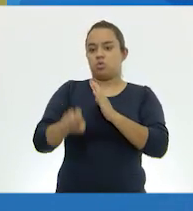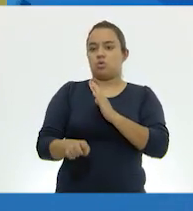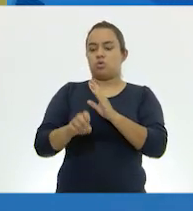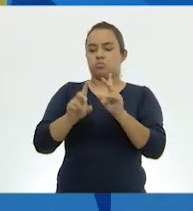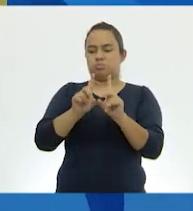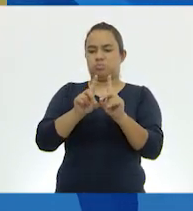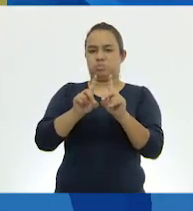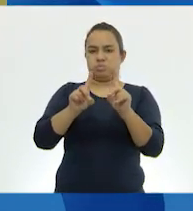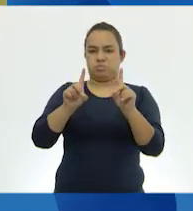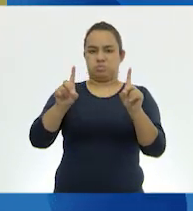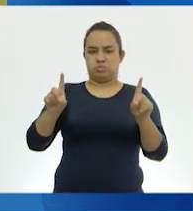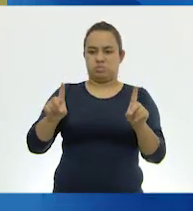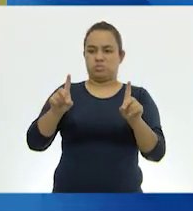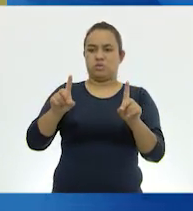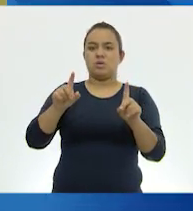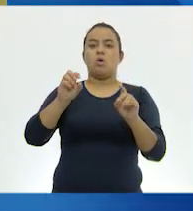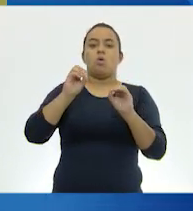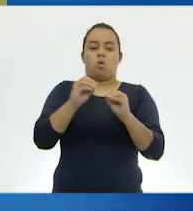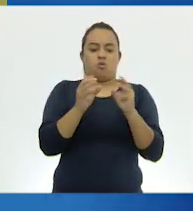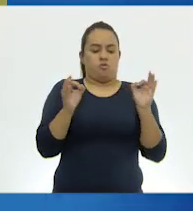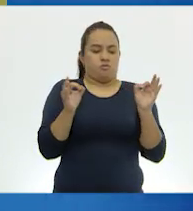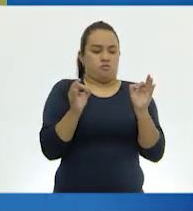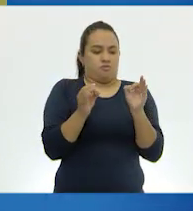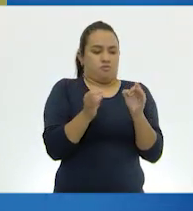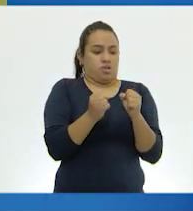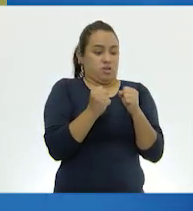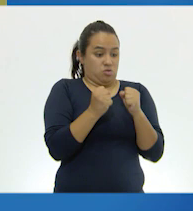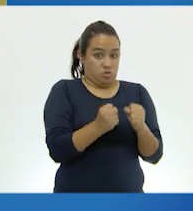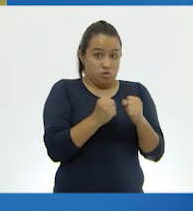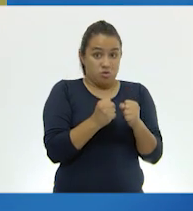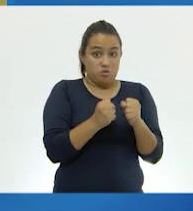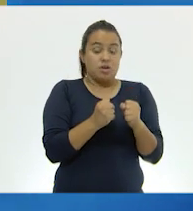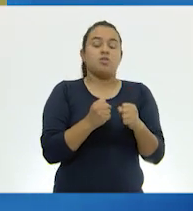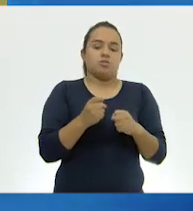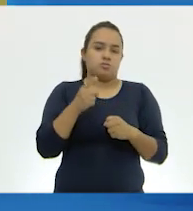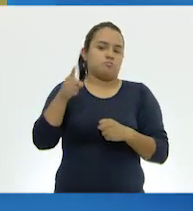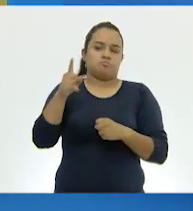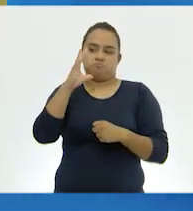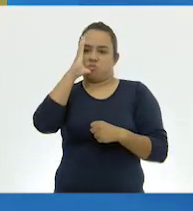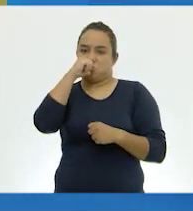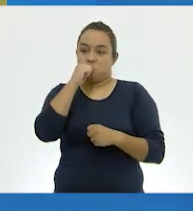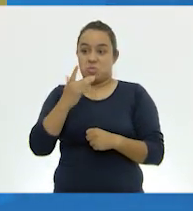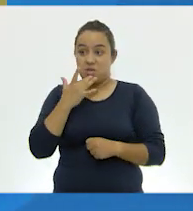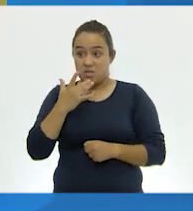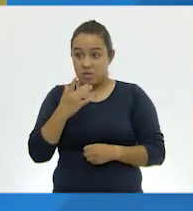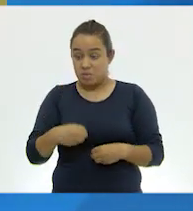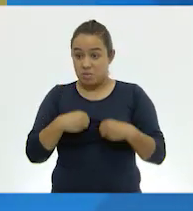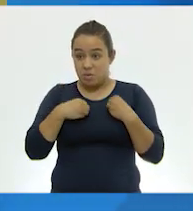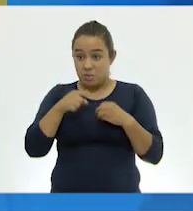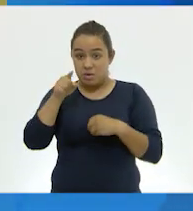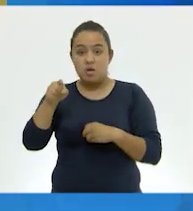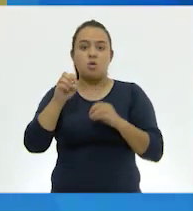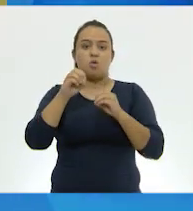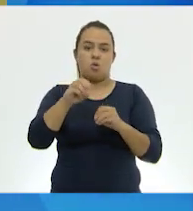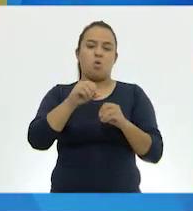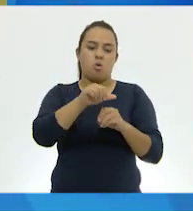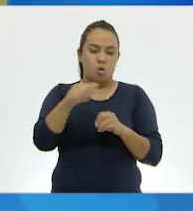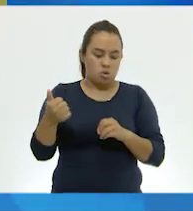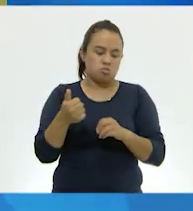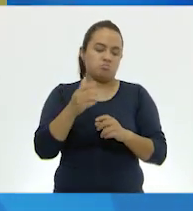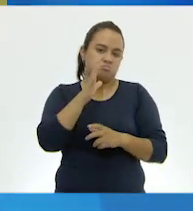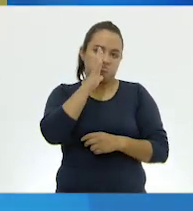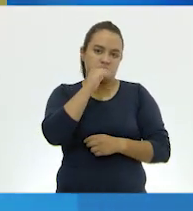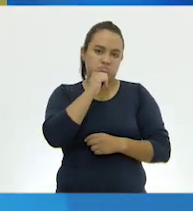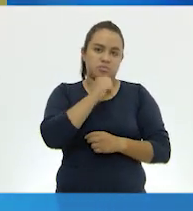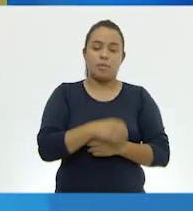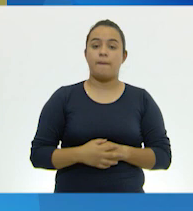Ártico, la Antártida o los desiertos más extremos. Ahí no podrían vivir. Y por último,